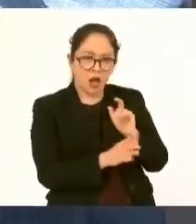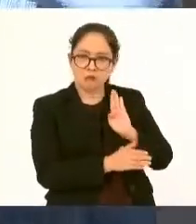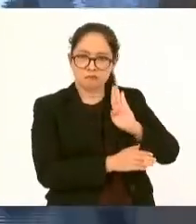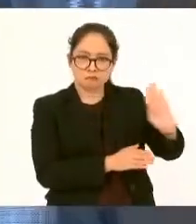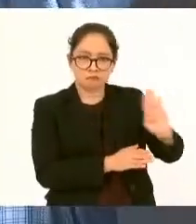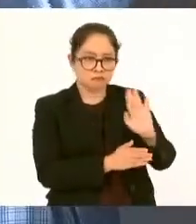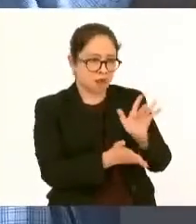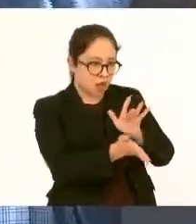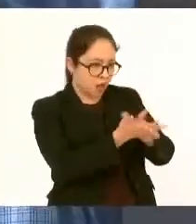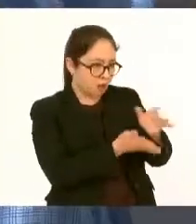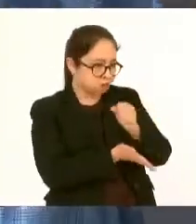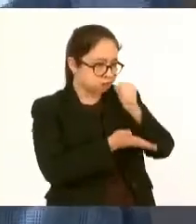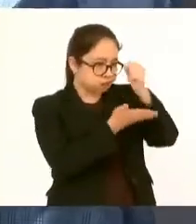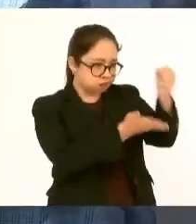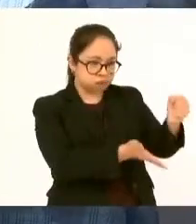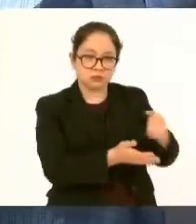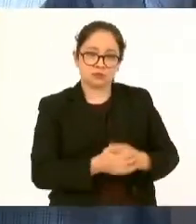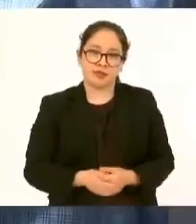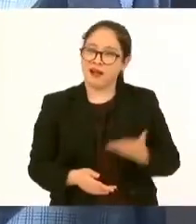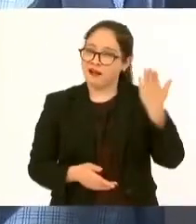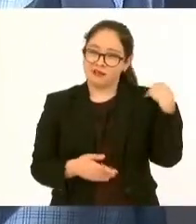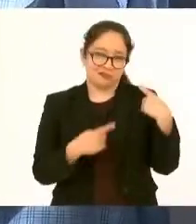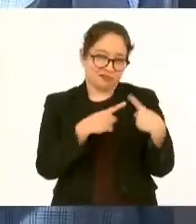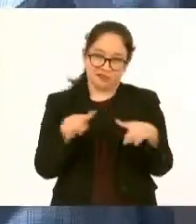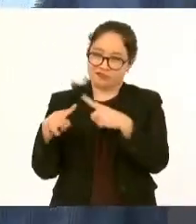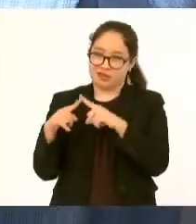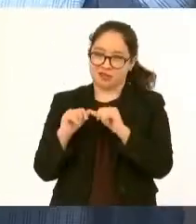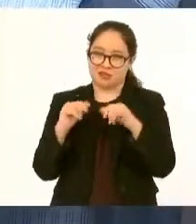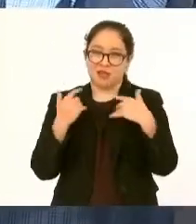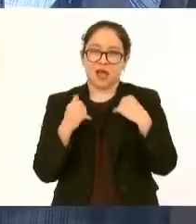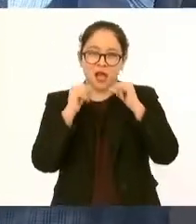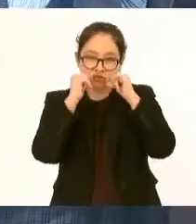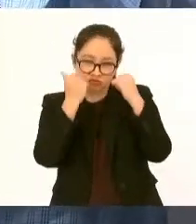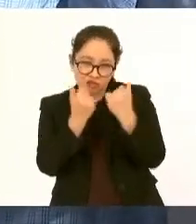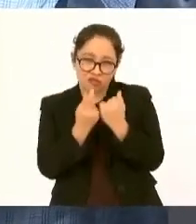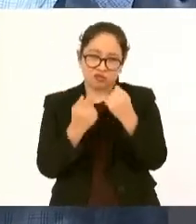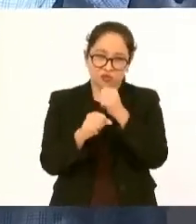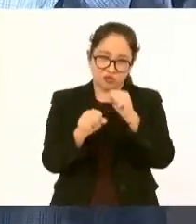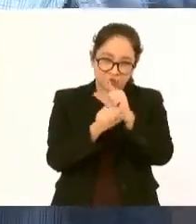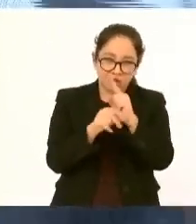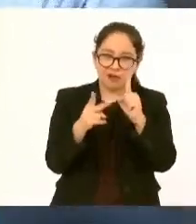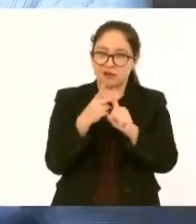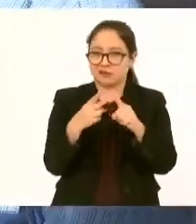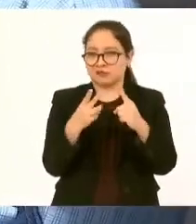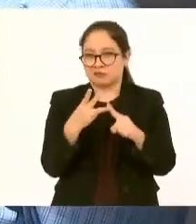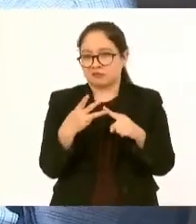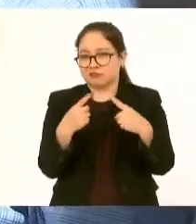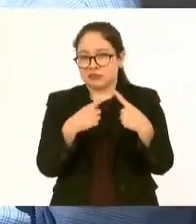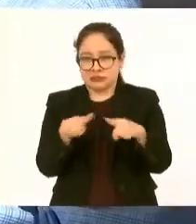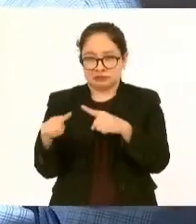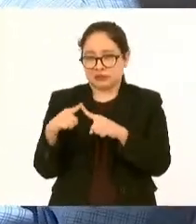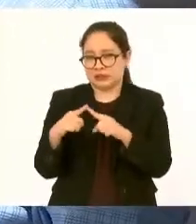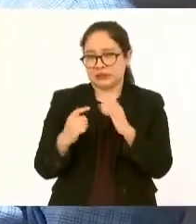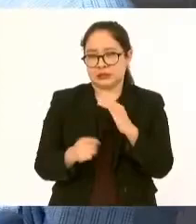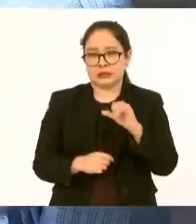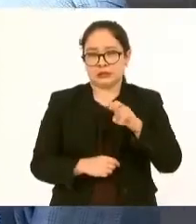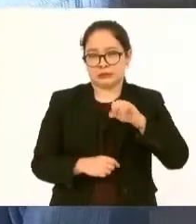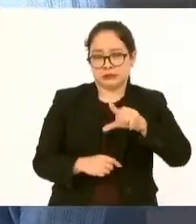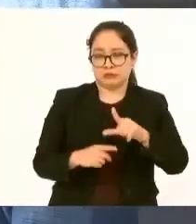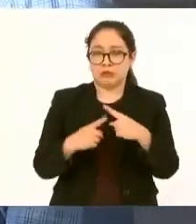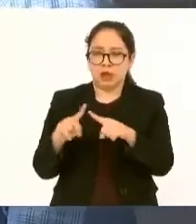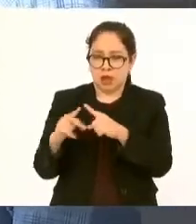se entregaba a las organizaciones sociales a las organizaciones de la llamada sociedad civil